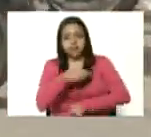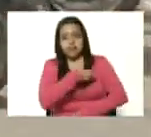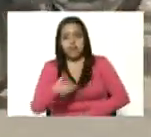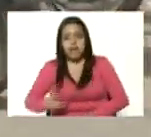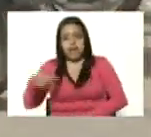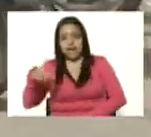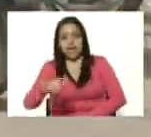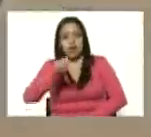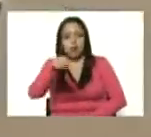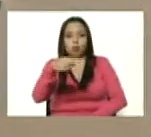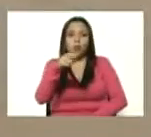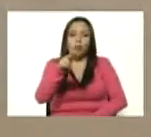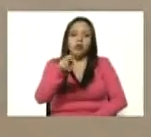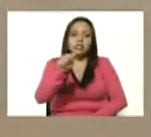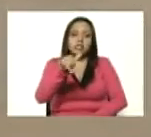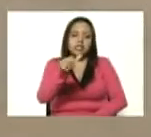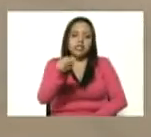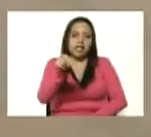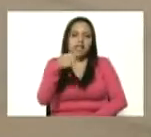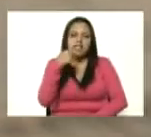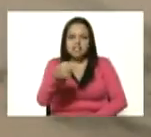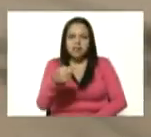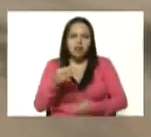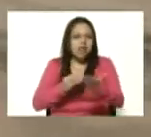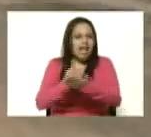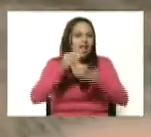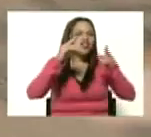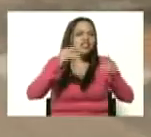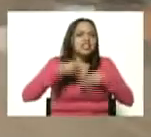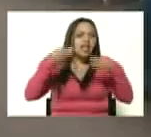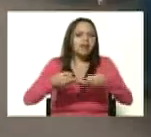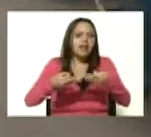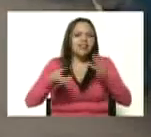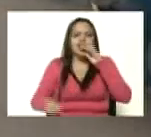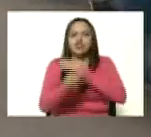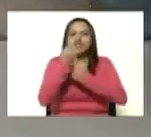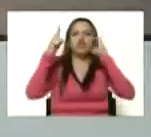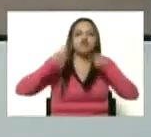guayana guayana guayana decimos leales siempre traidores nunca